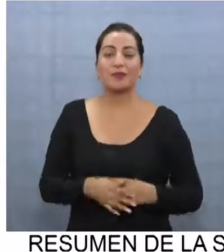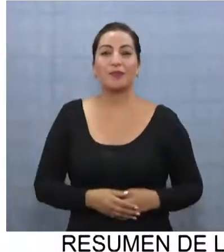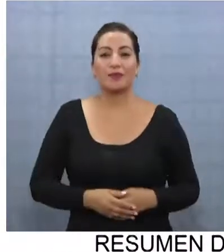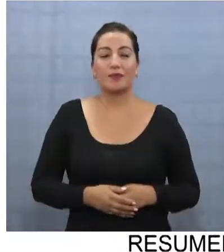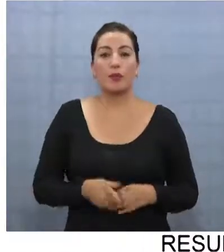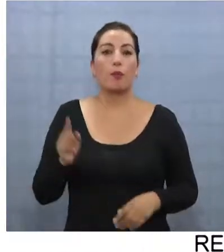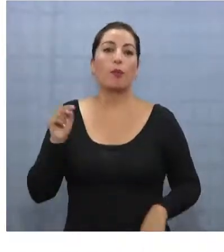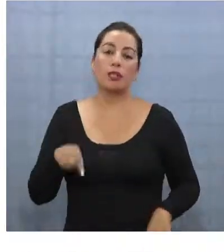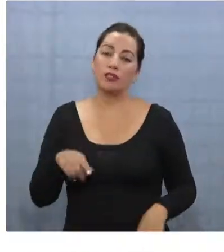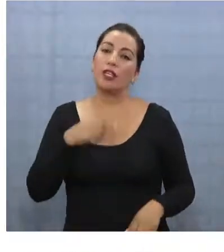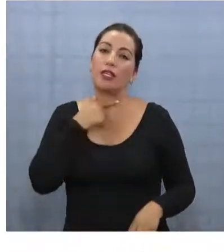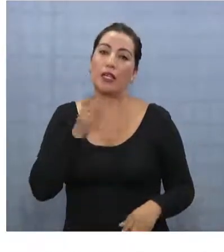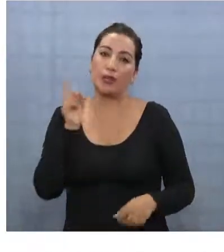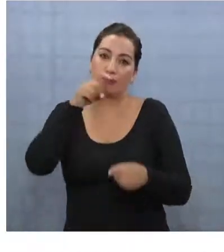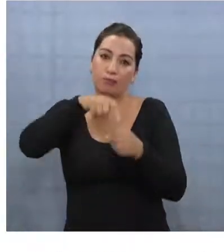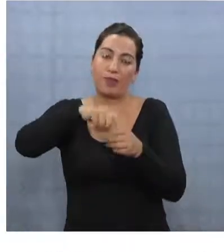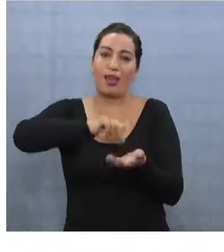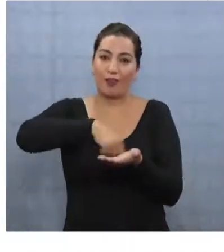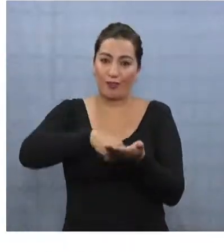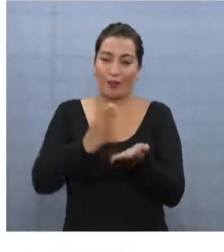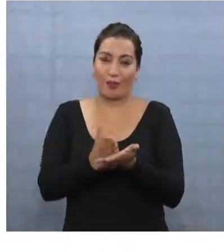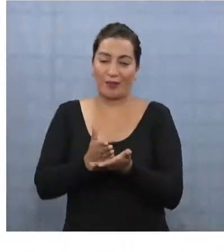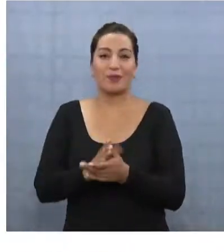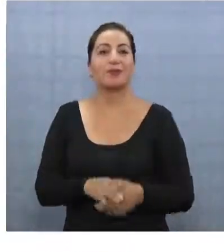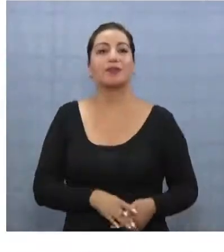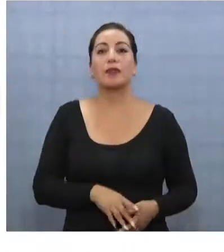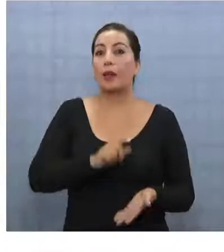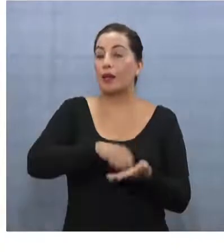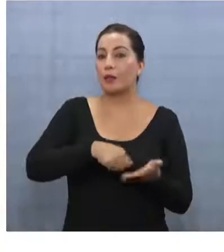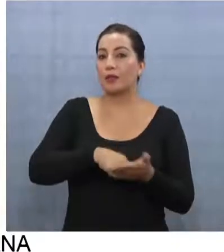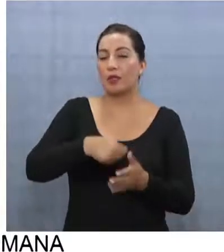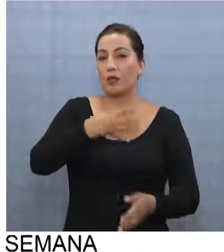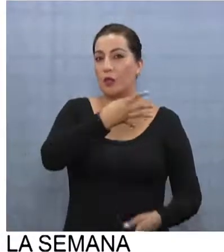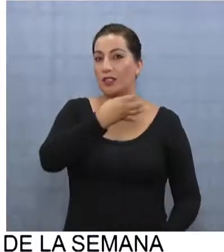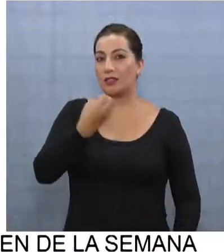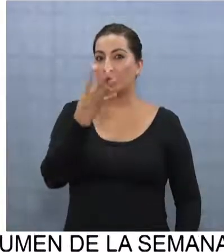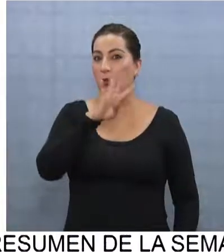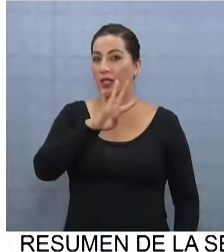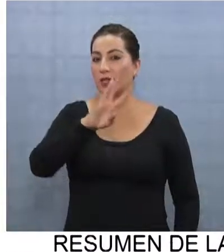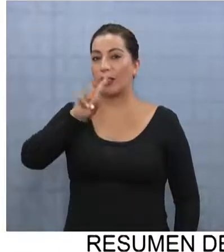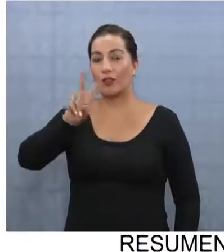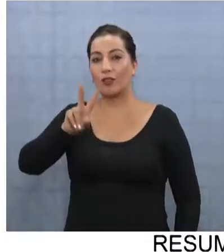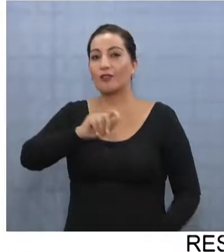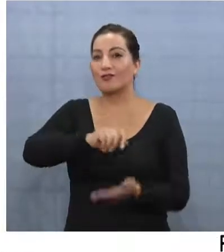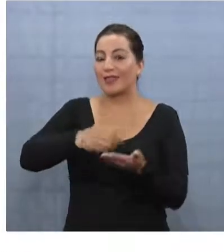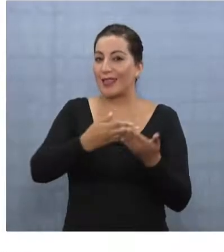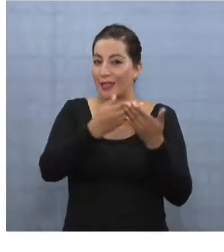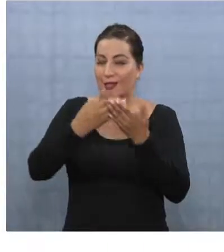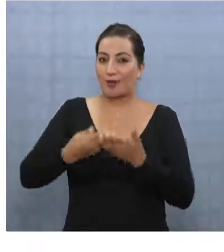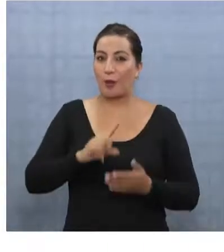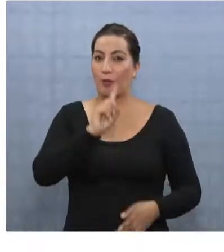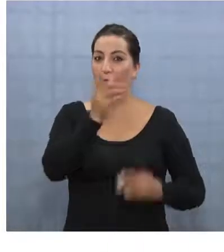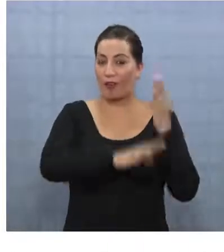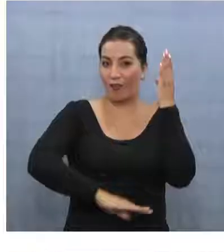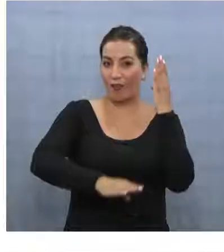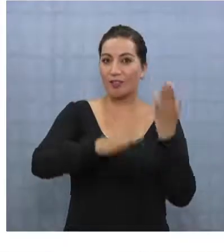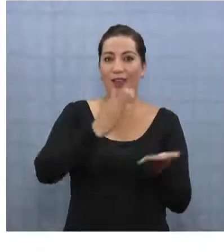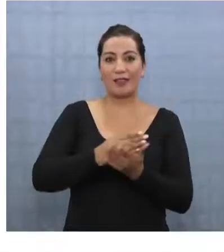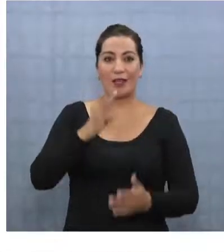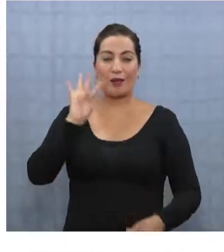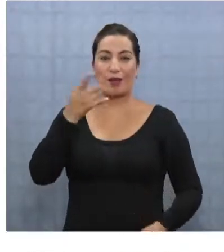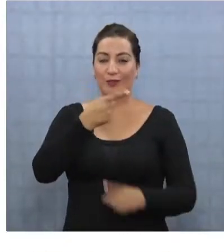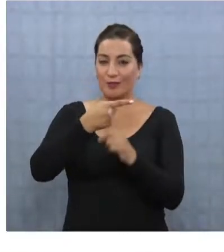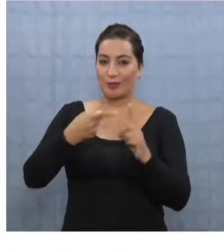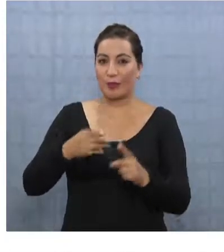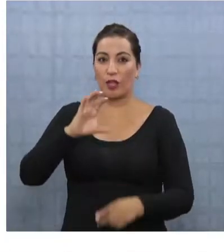fútbol y todo eso, entonces por eso él quiere entrar a este colegio. Con una matrícula de 442 alumnos, de primero